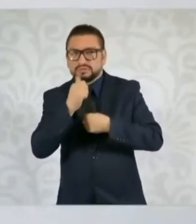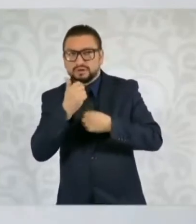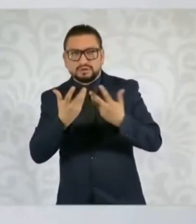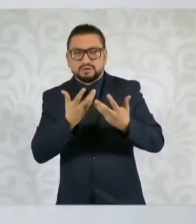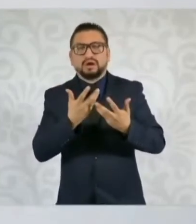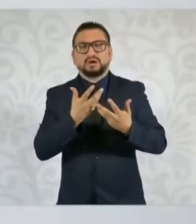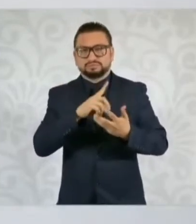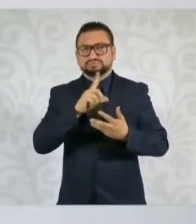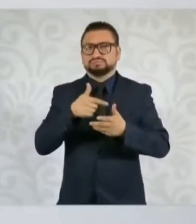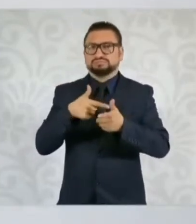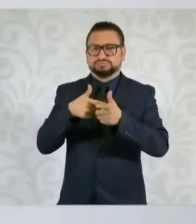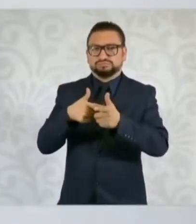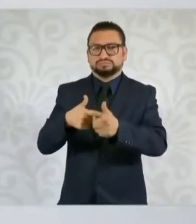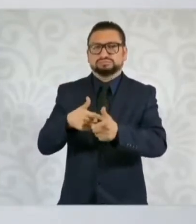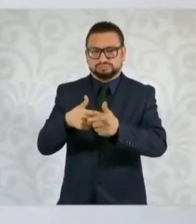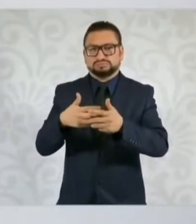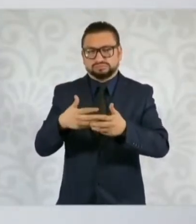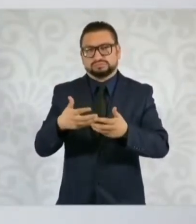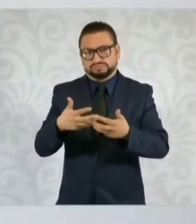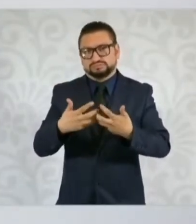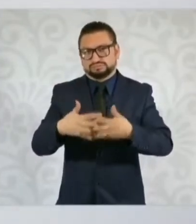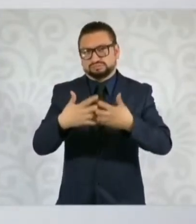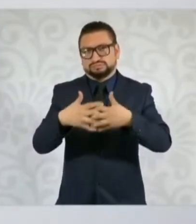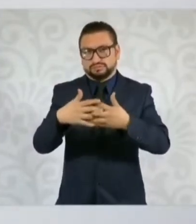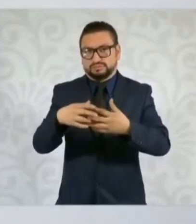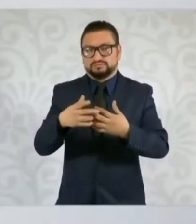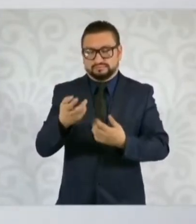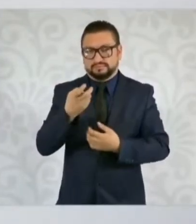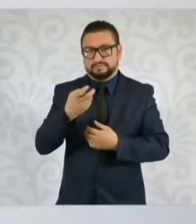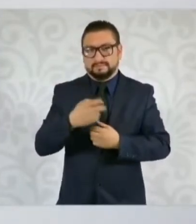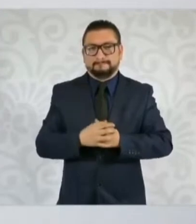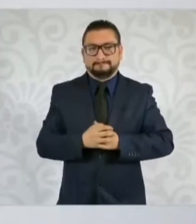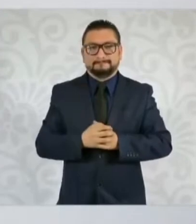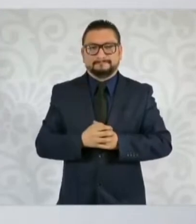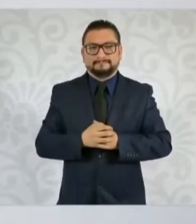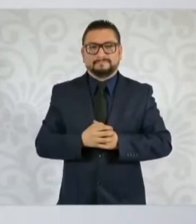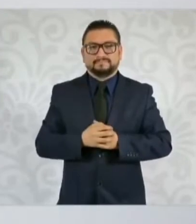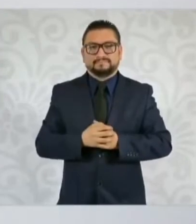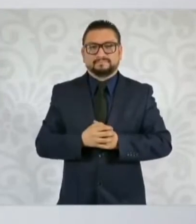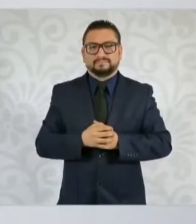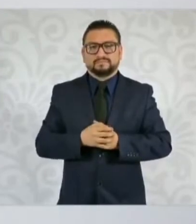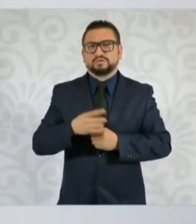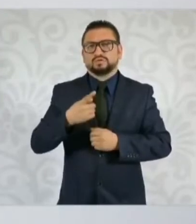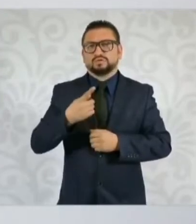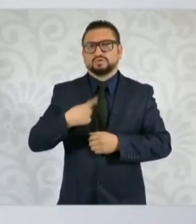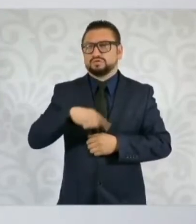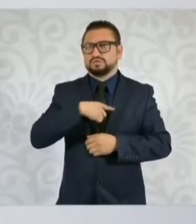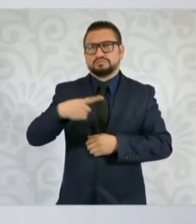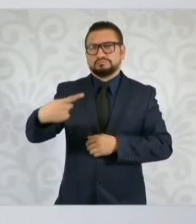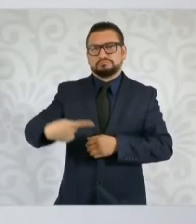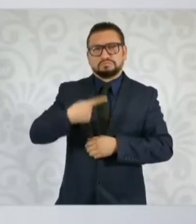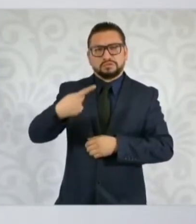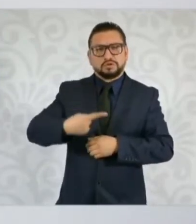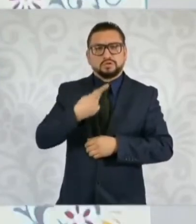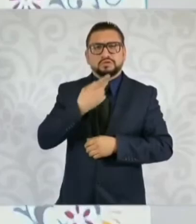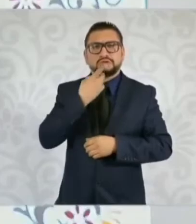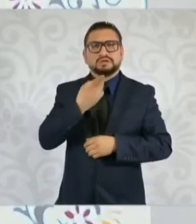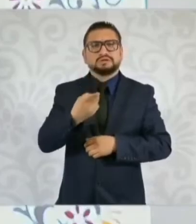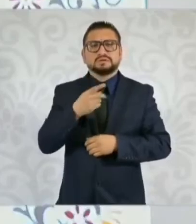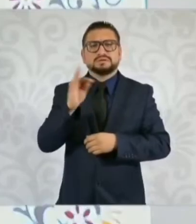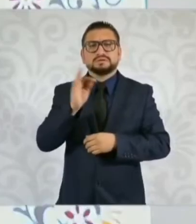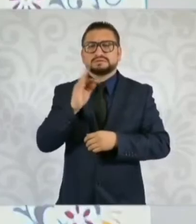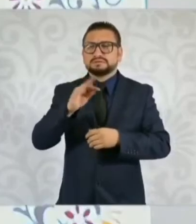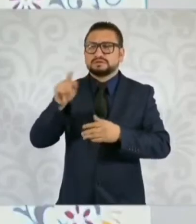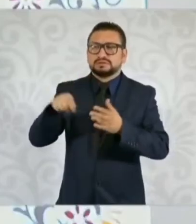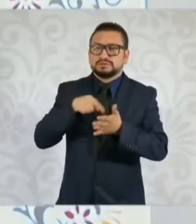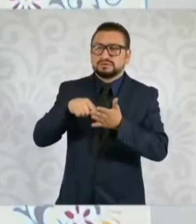la planta se mantiene sin otras partes afectadas. En particular nos han preguntado si tuvo una afectación la